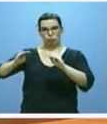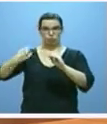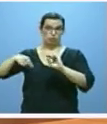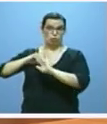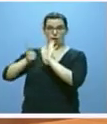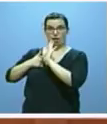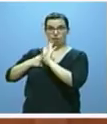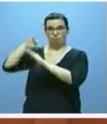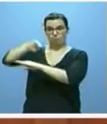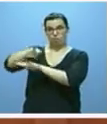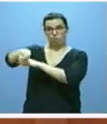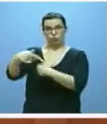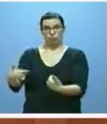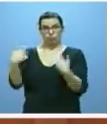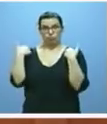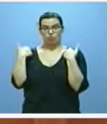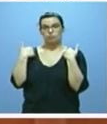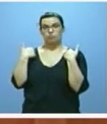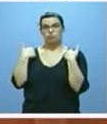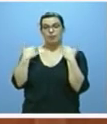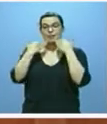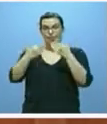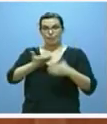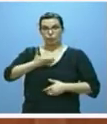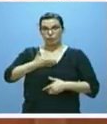les encomiendan a través de su asociación voluntaria.